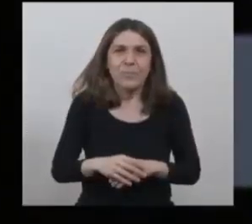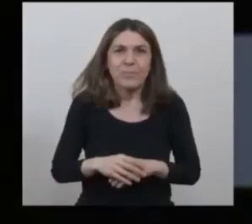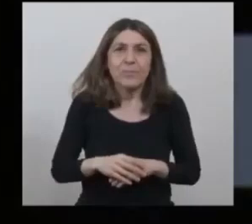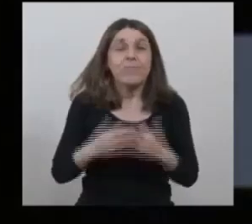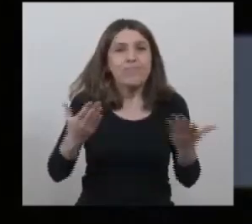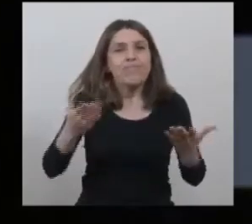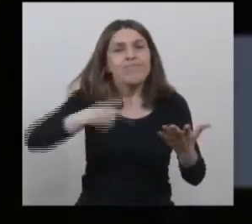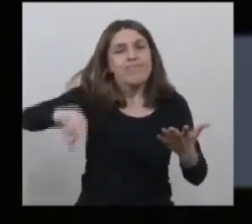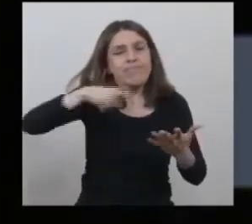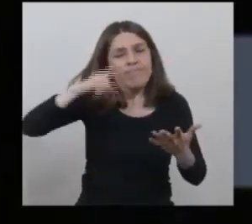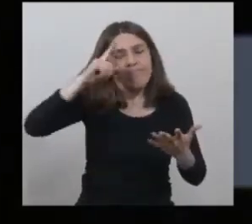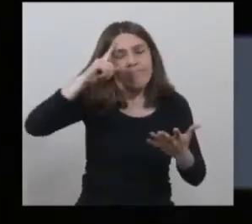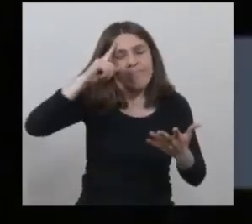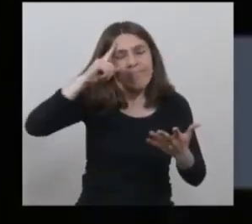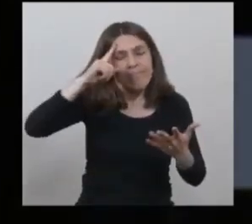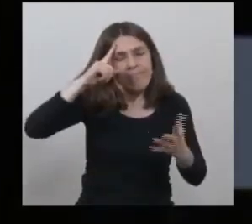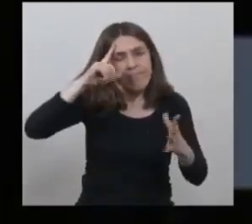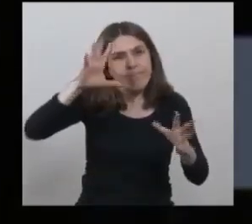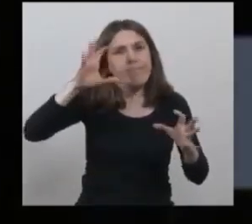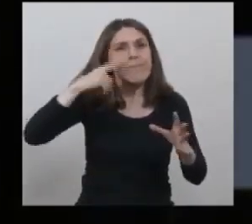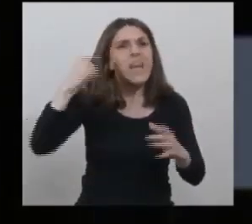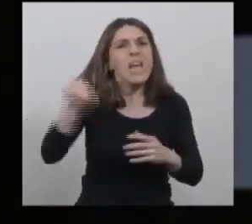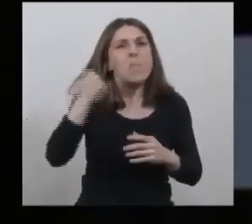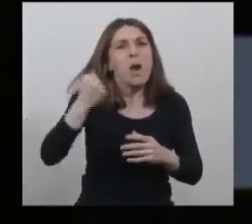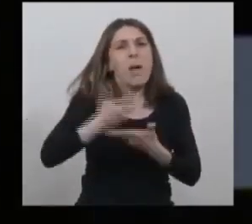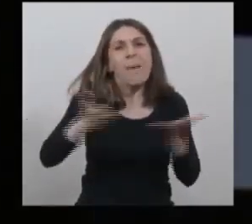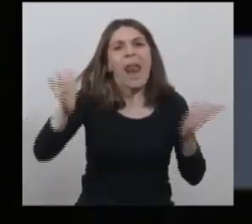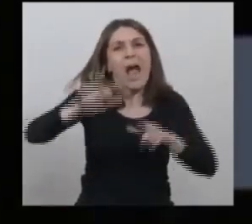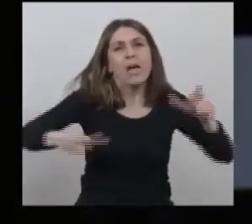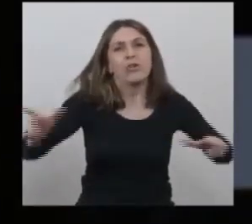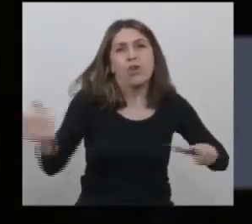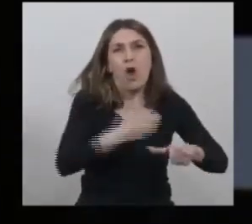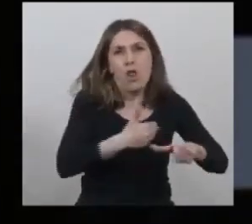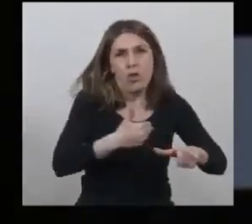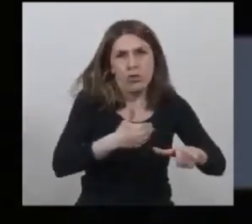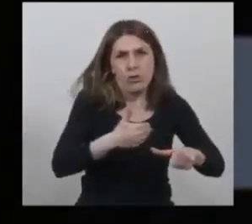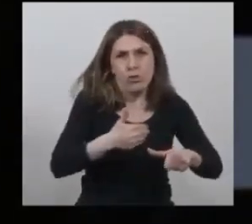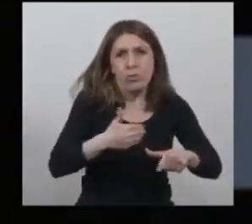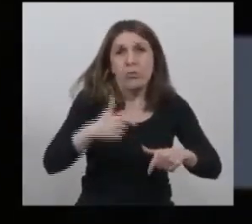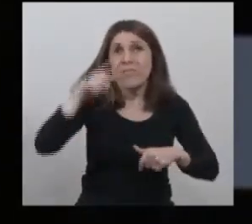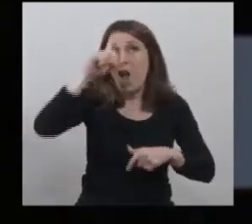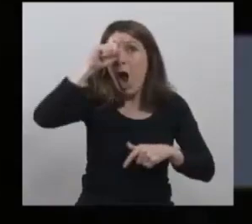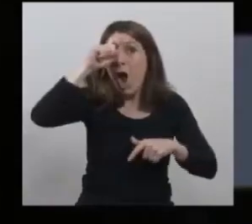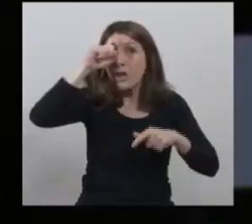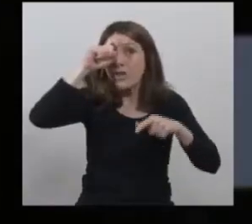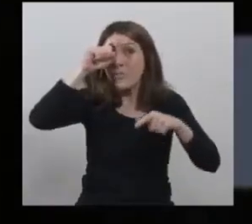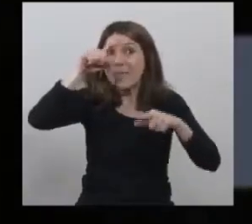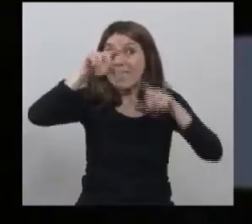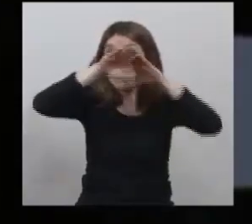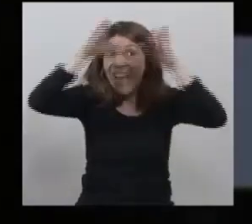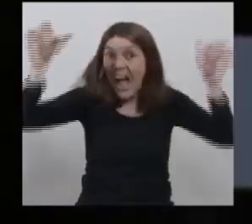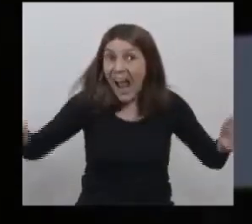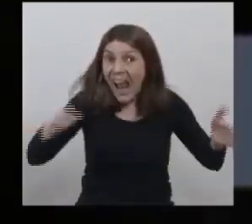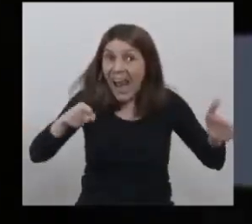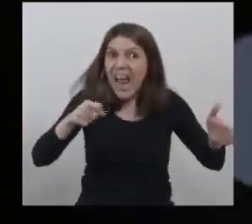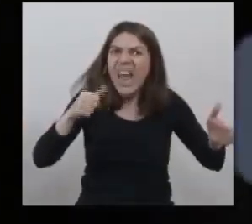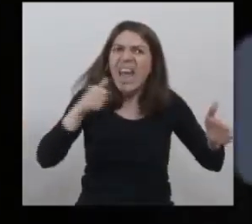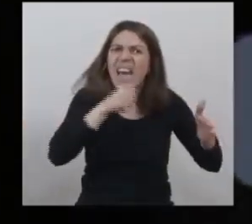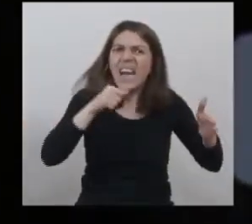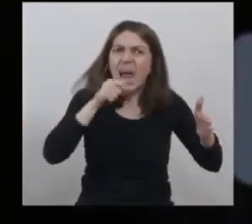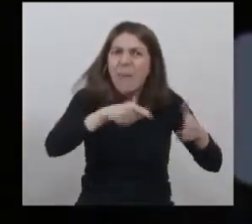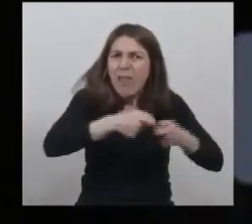Un recordatorio que me parece que es importante para todos los argentinos. Este hospital, los medicamentos